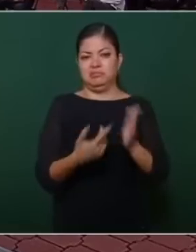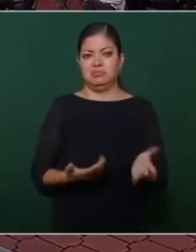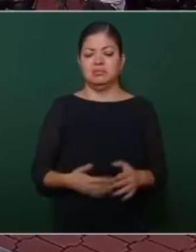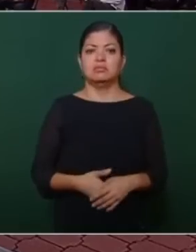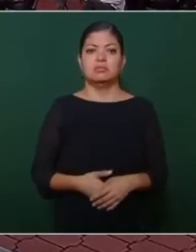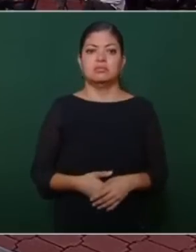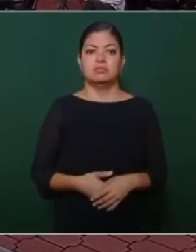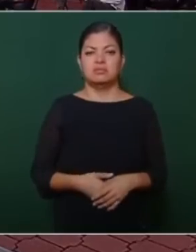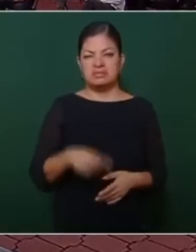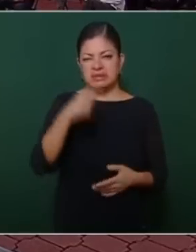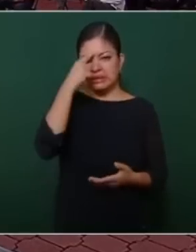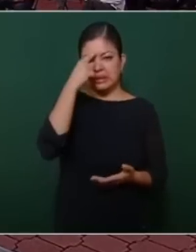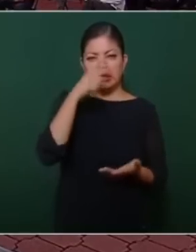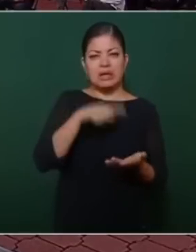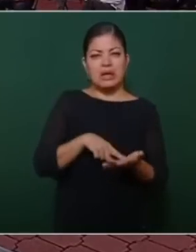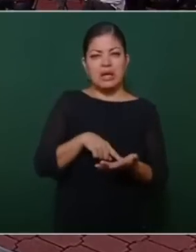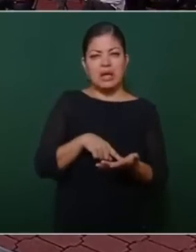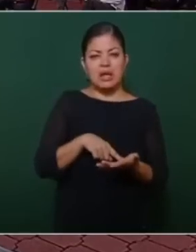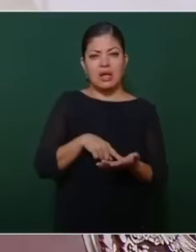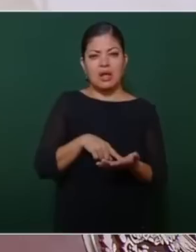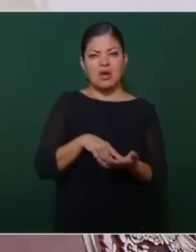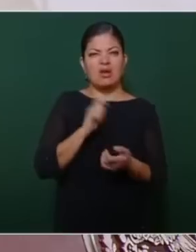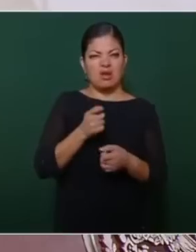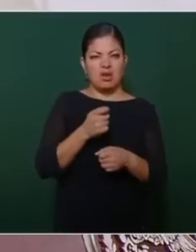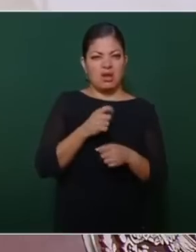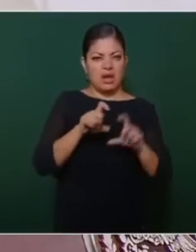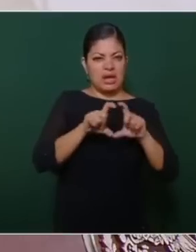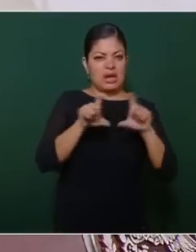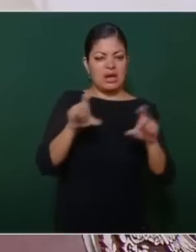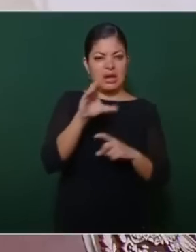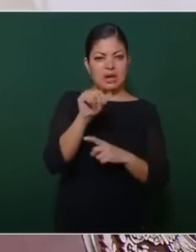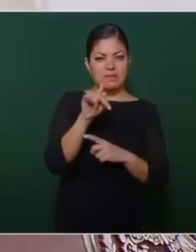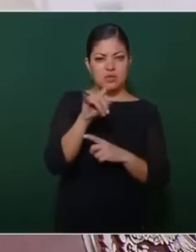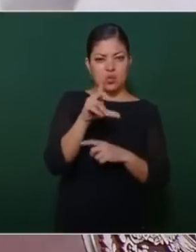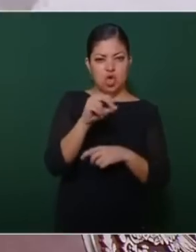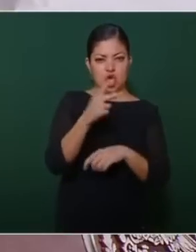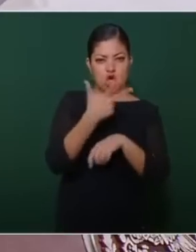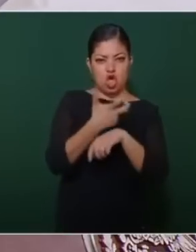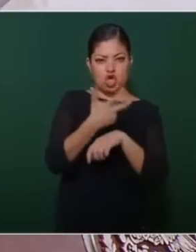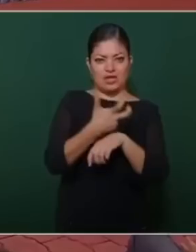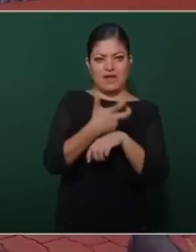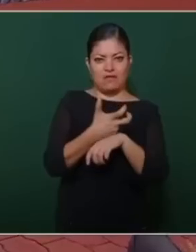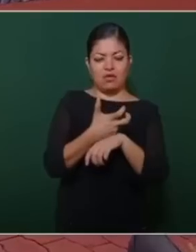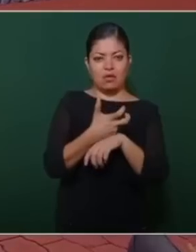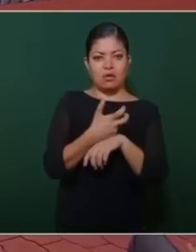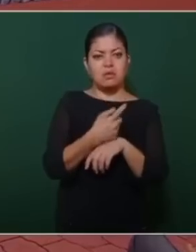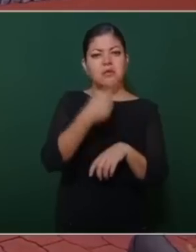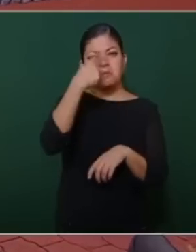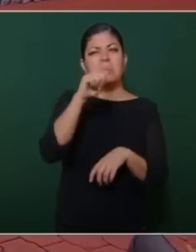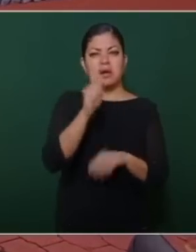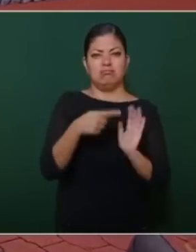Creo que es el octavo para que se conozca